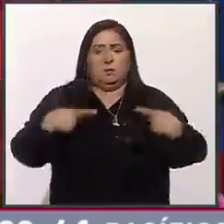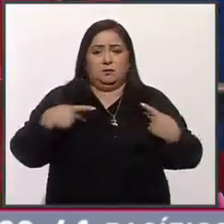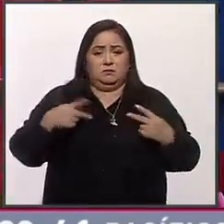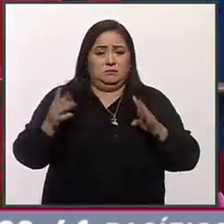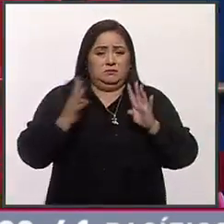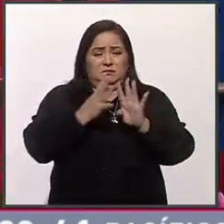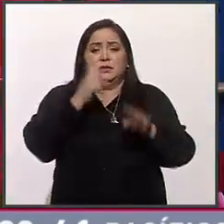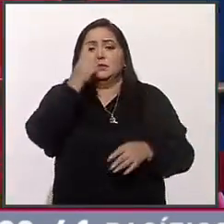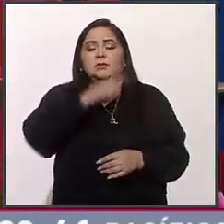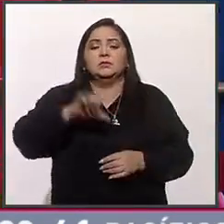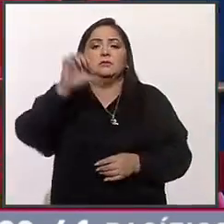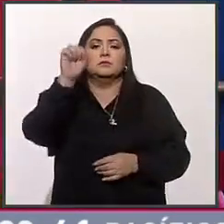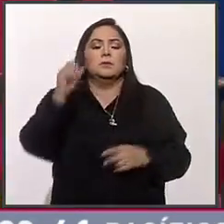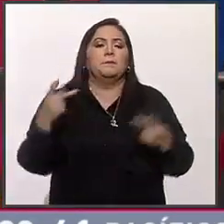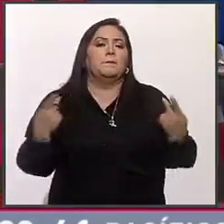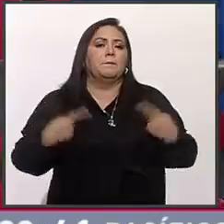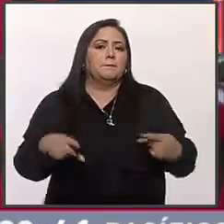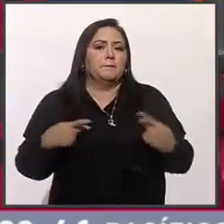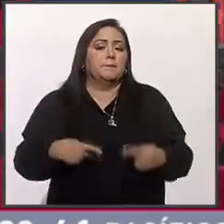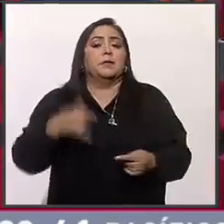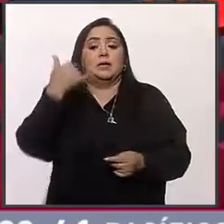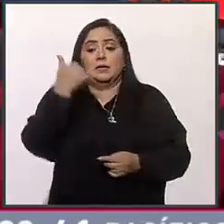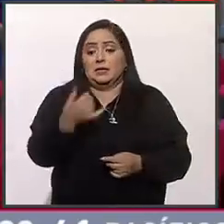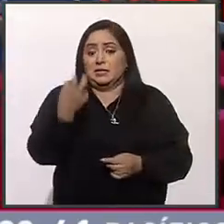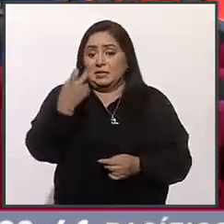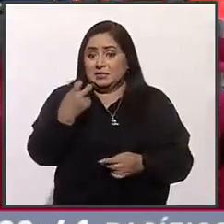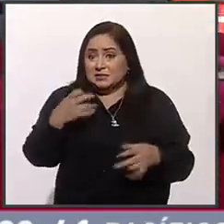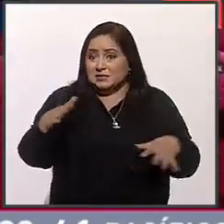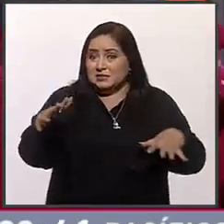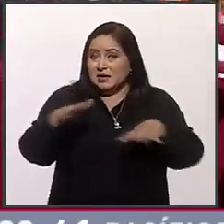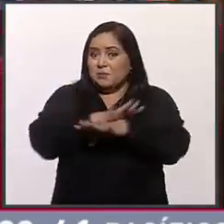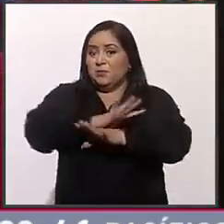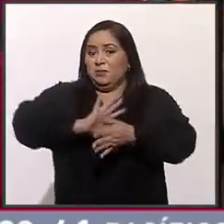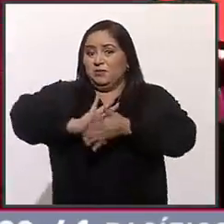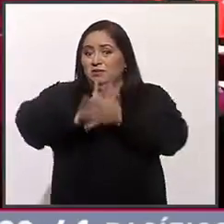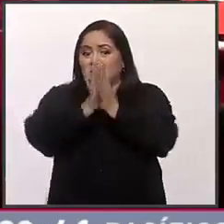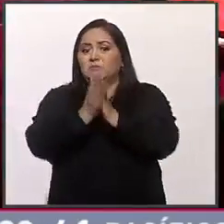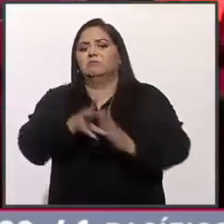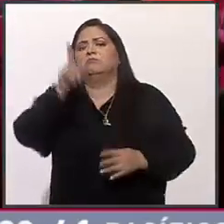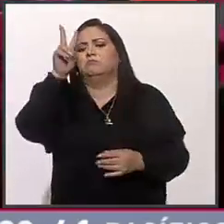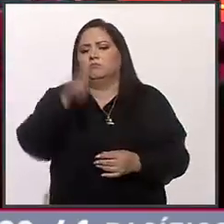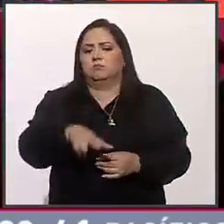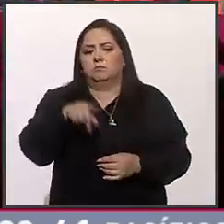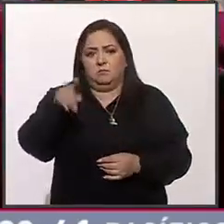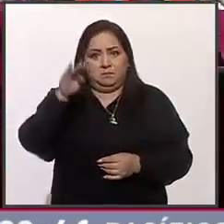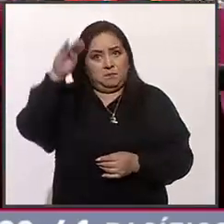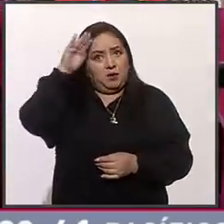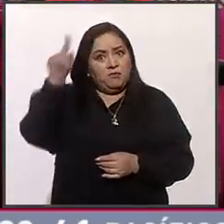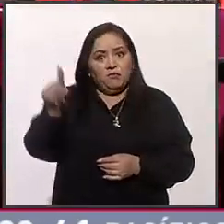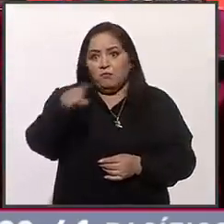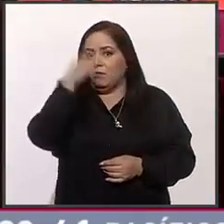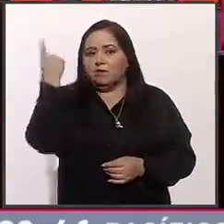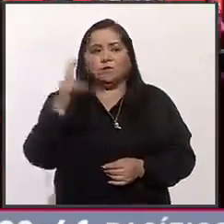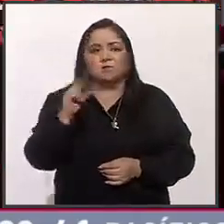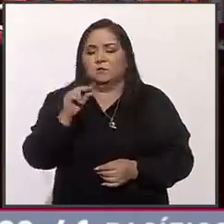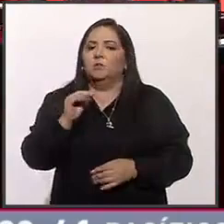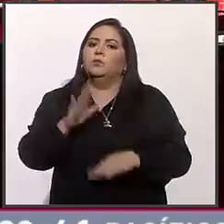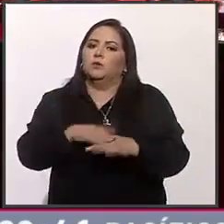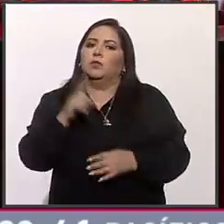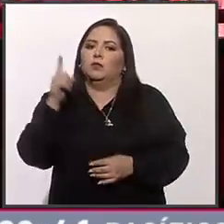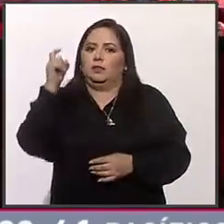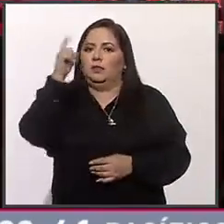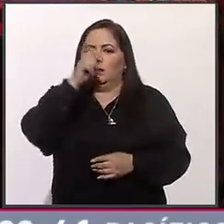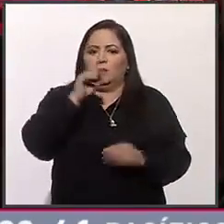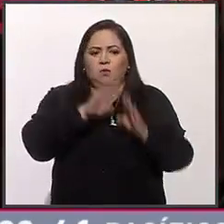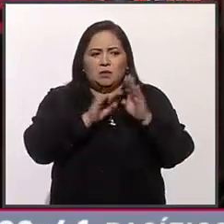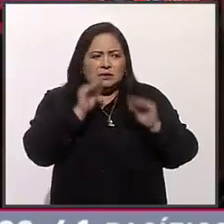160 pasajeros y hacer este cambio, esta transformación, pues realmente no fue algo fácil porque implicó generar